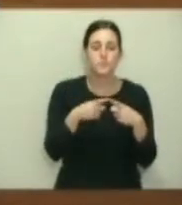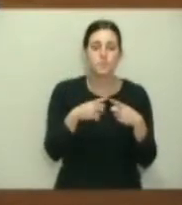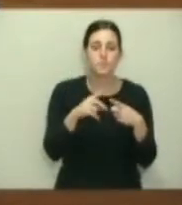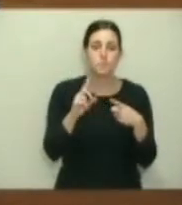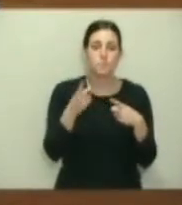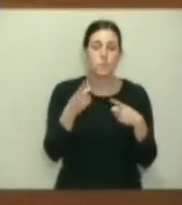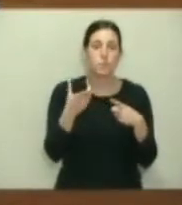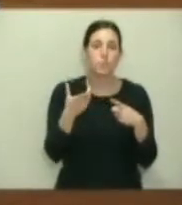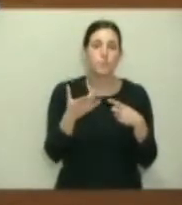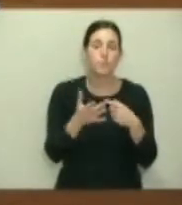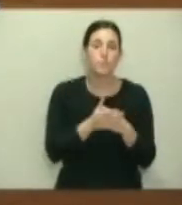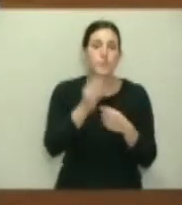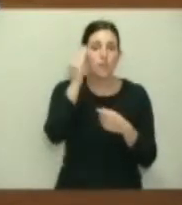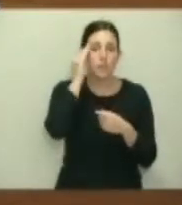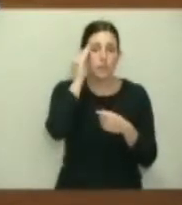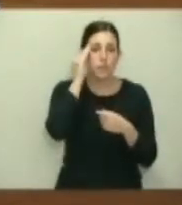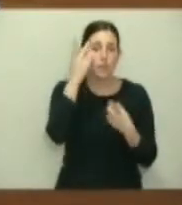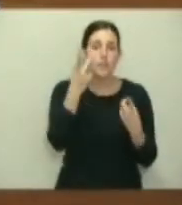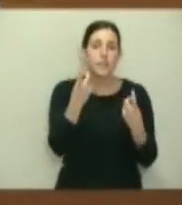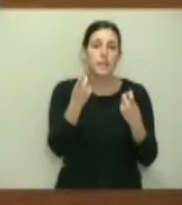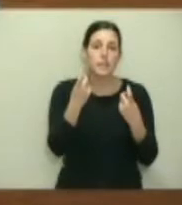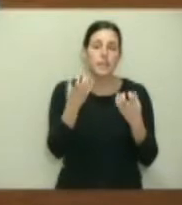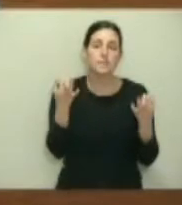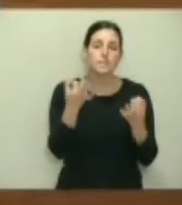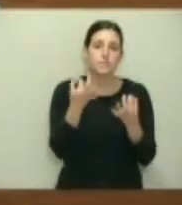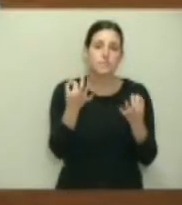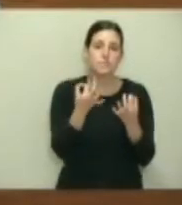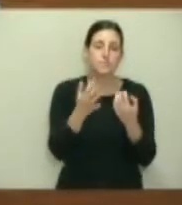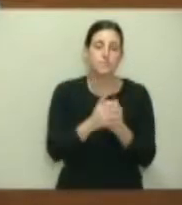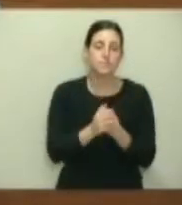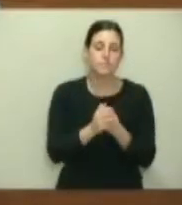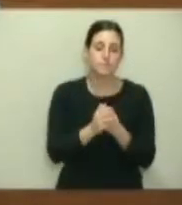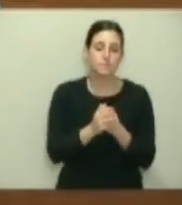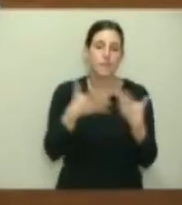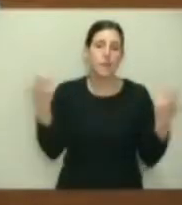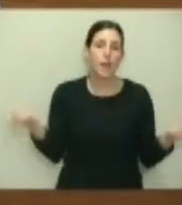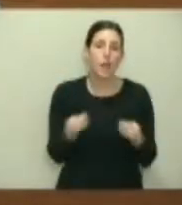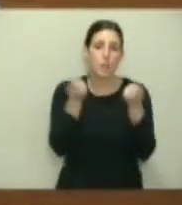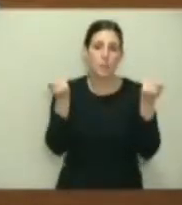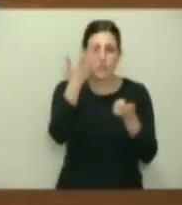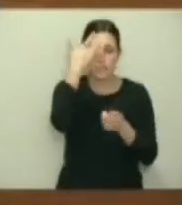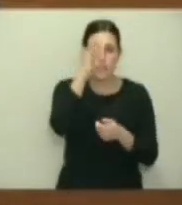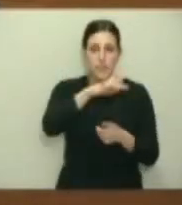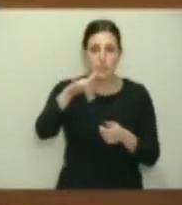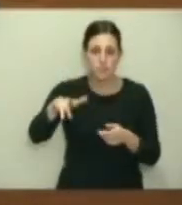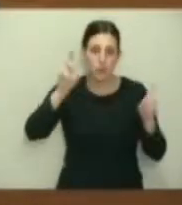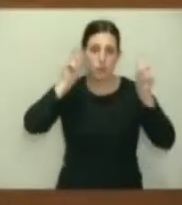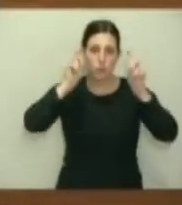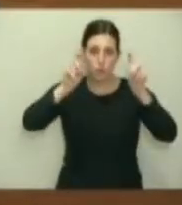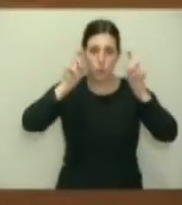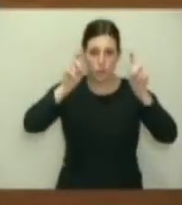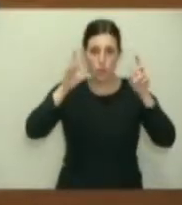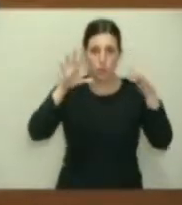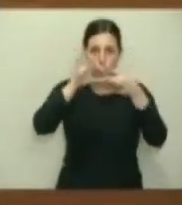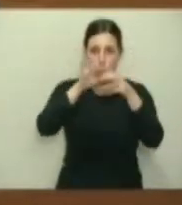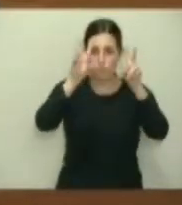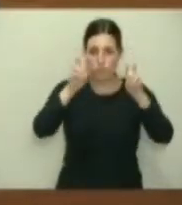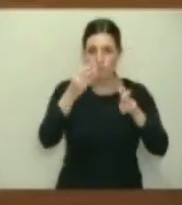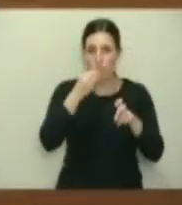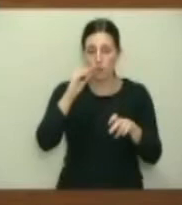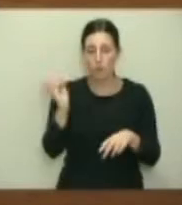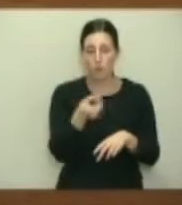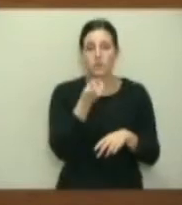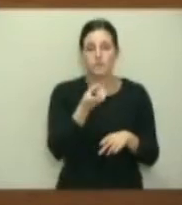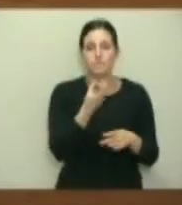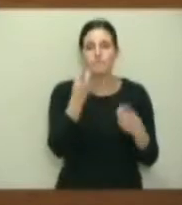lugar, creo que es muy necesario las campañas de sensibilización y de educación en este tema. No sé si se contempla algo